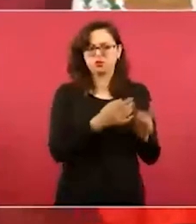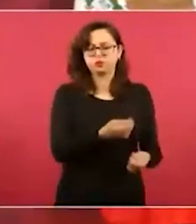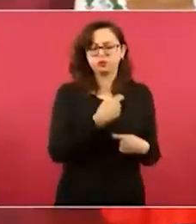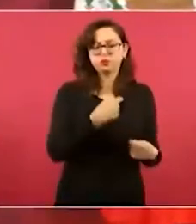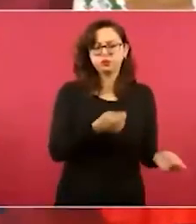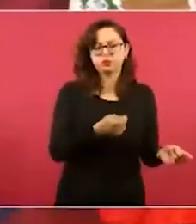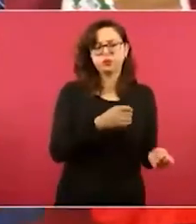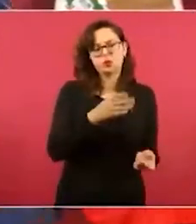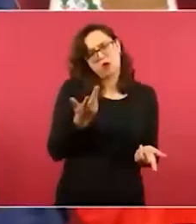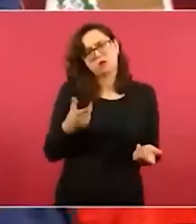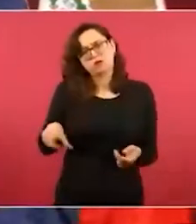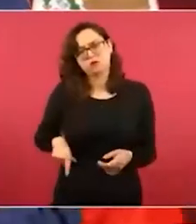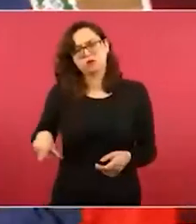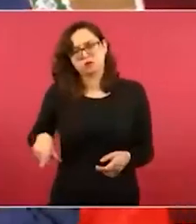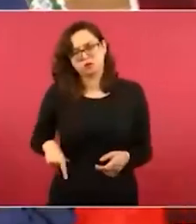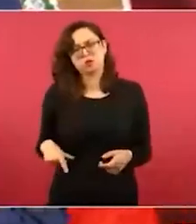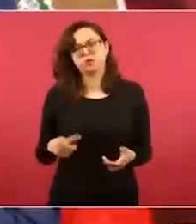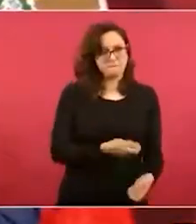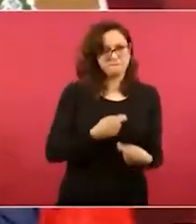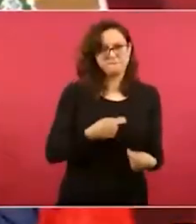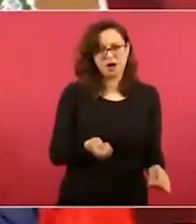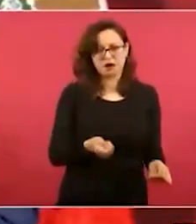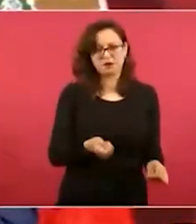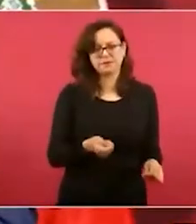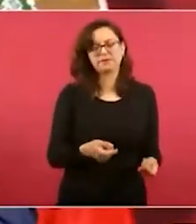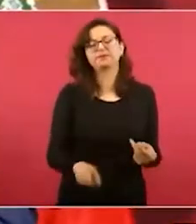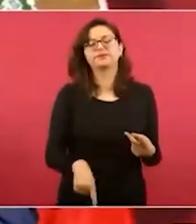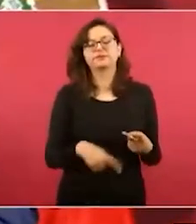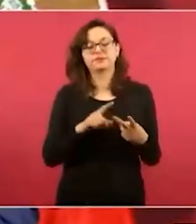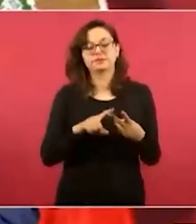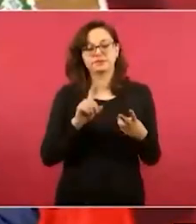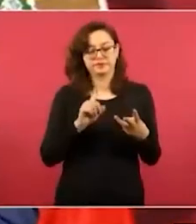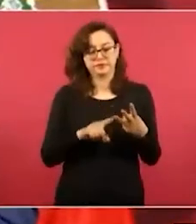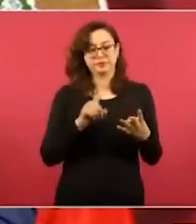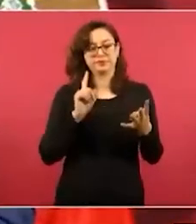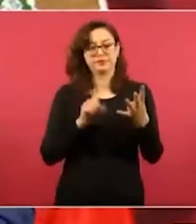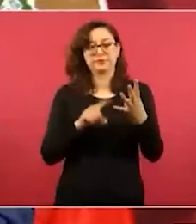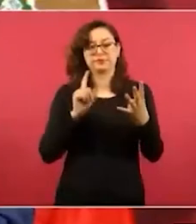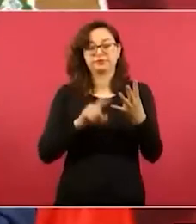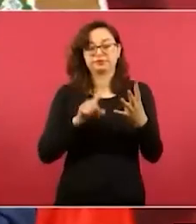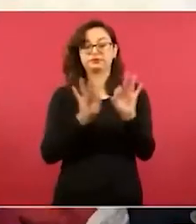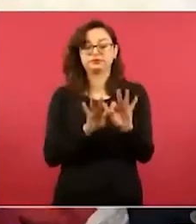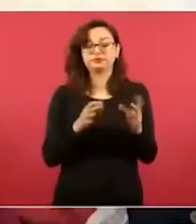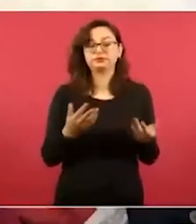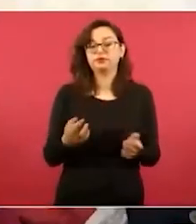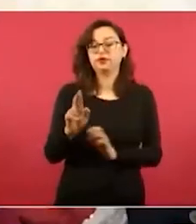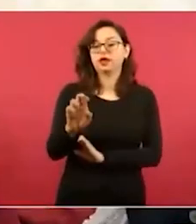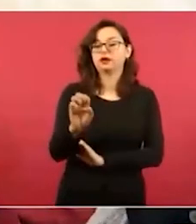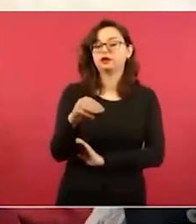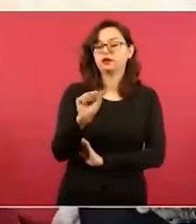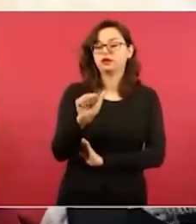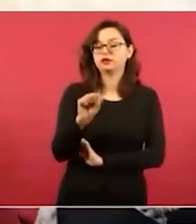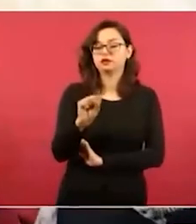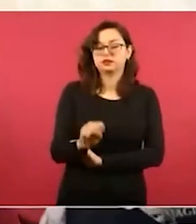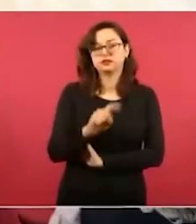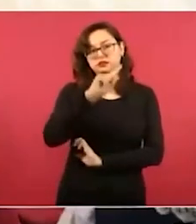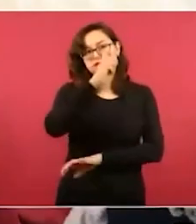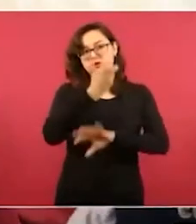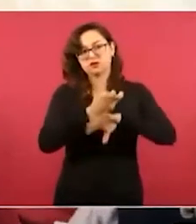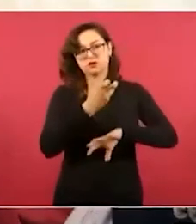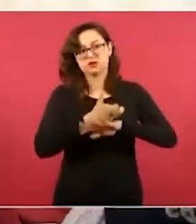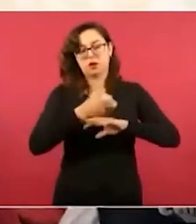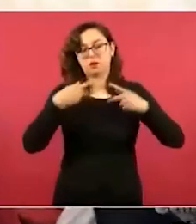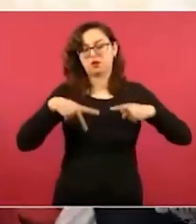muy importante es la de las remesas Ahora están